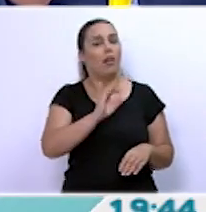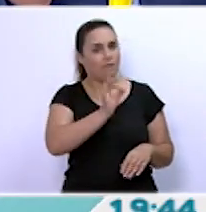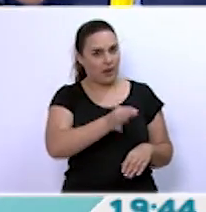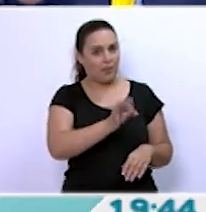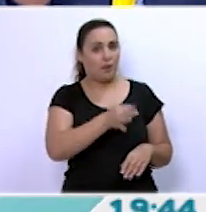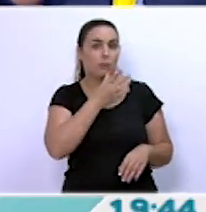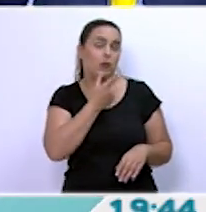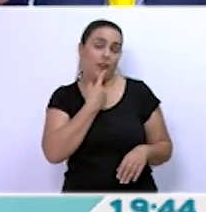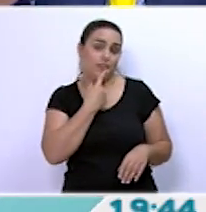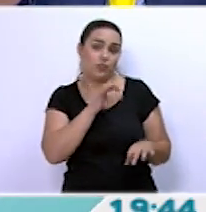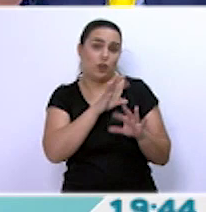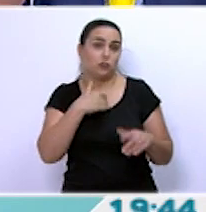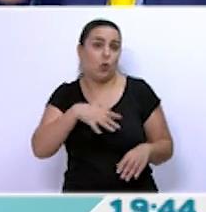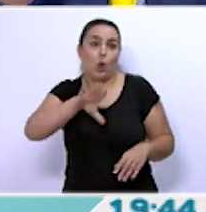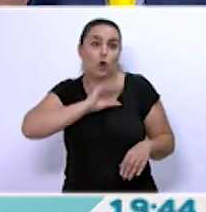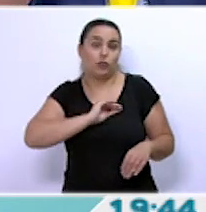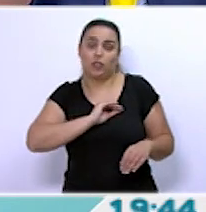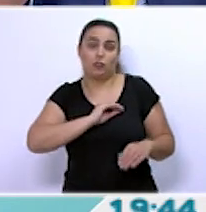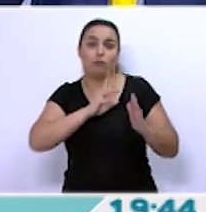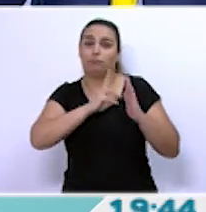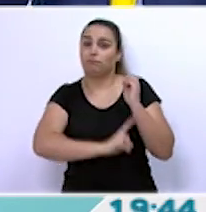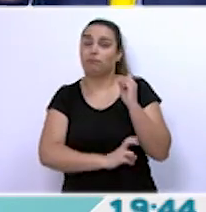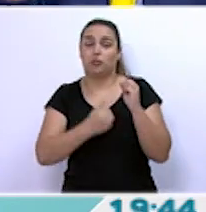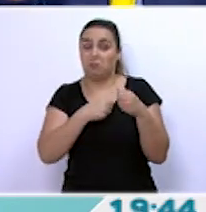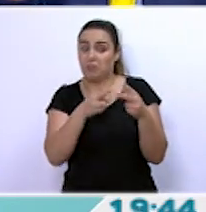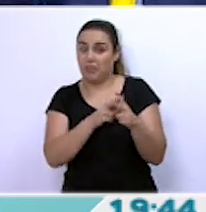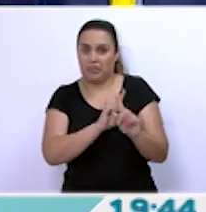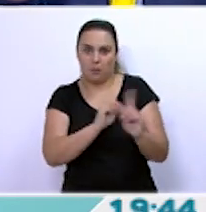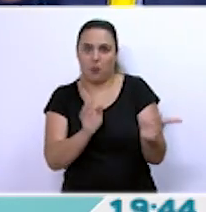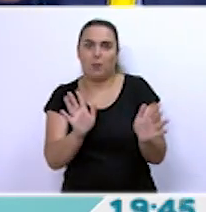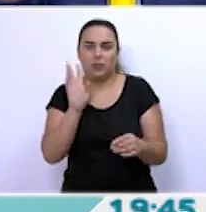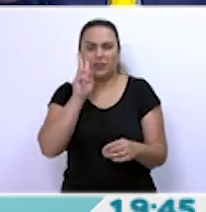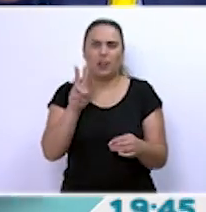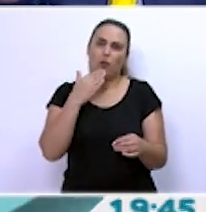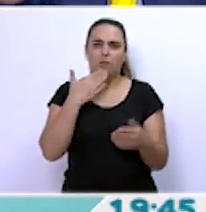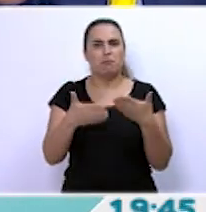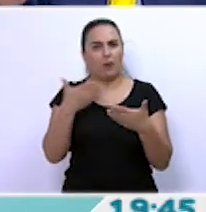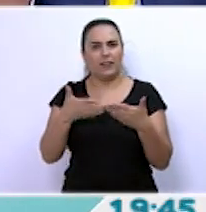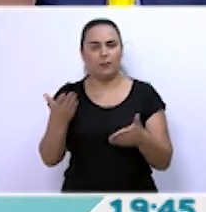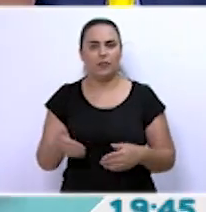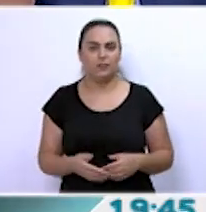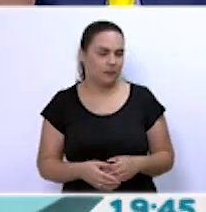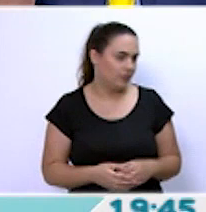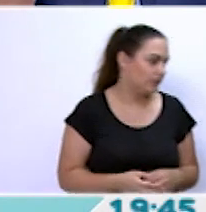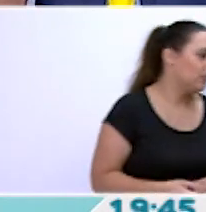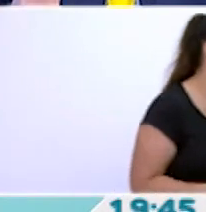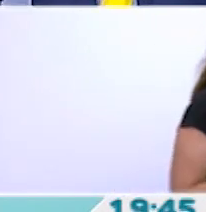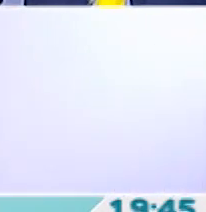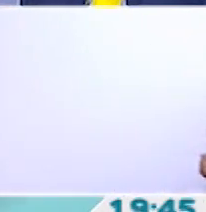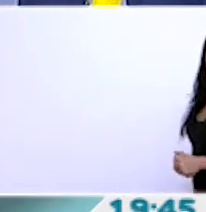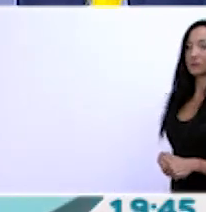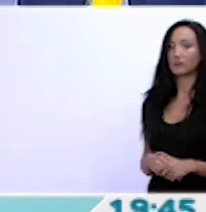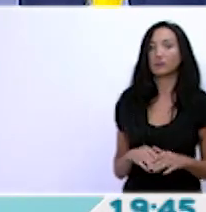que dices es que yo no entiendo nada de arquitectura, de piscinas menos, pero se ven como muy modernas. Sí, bueno,